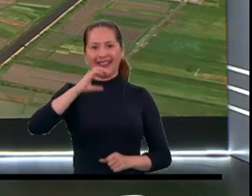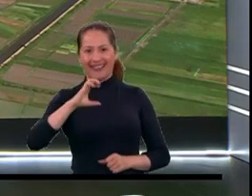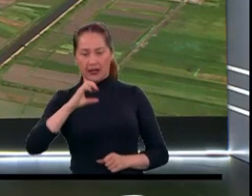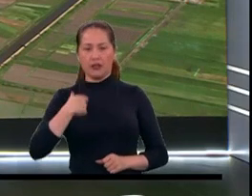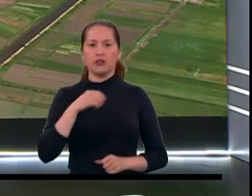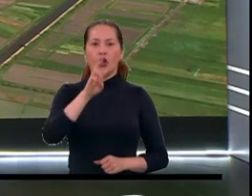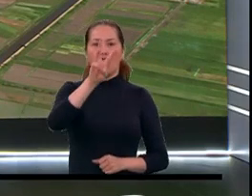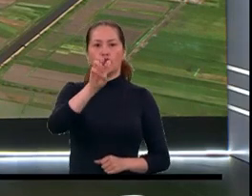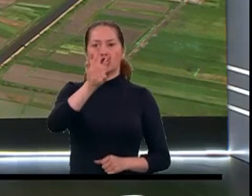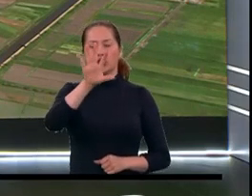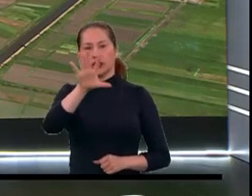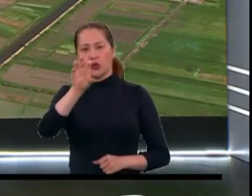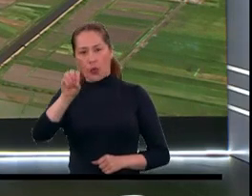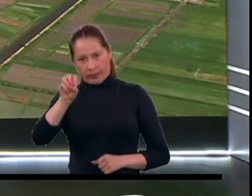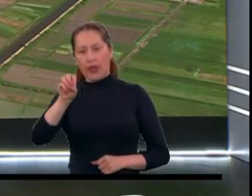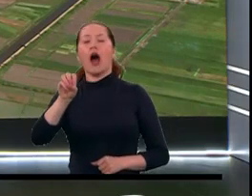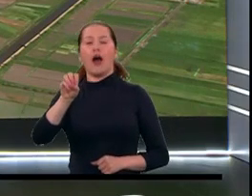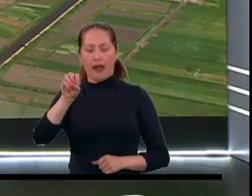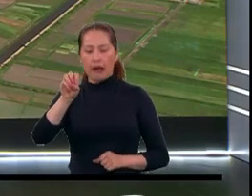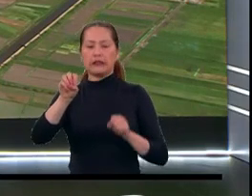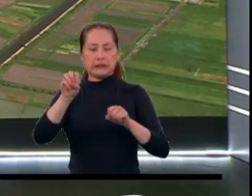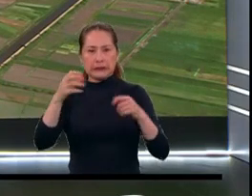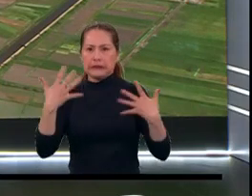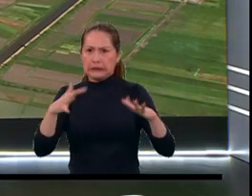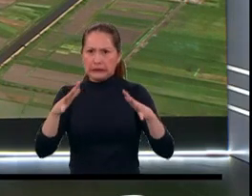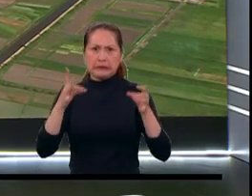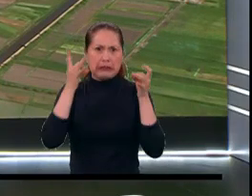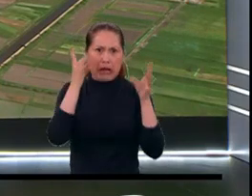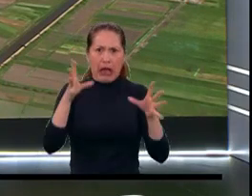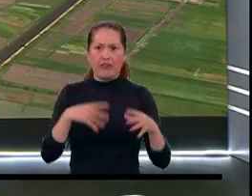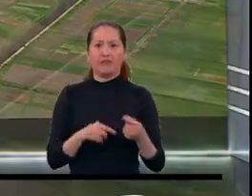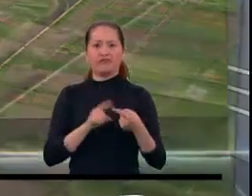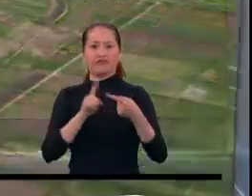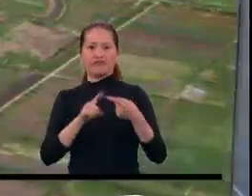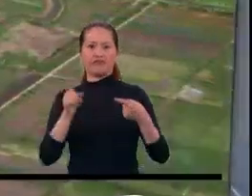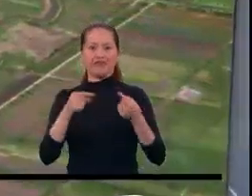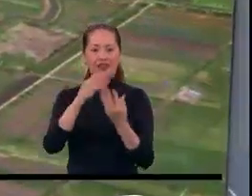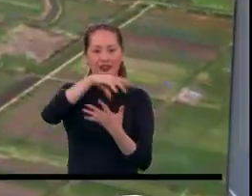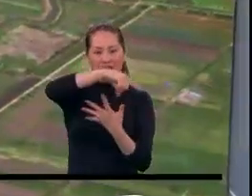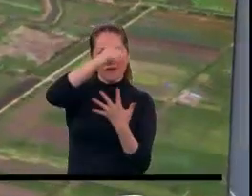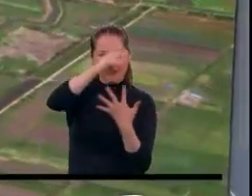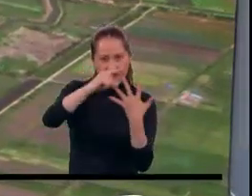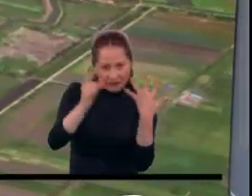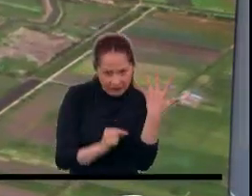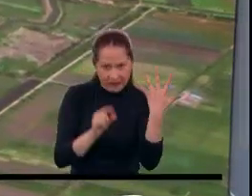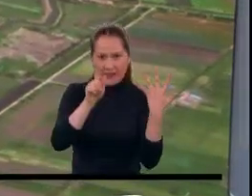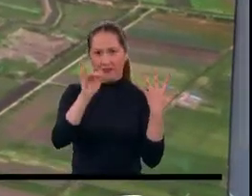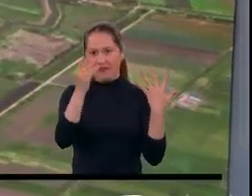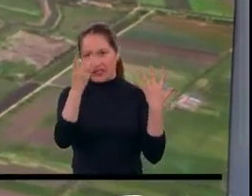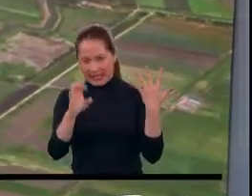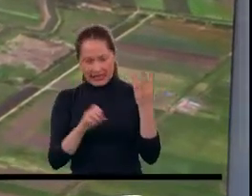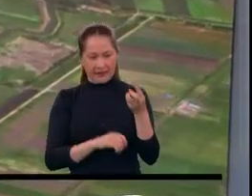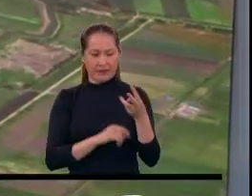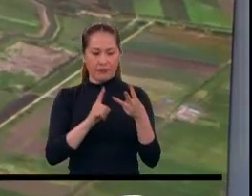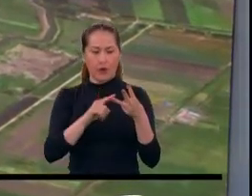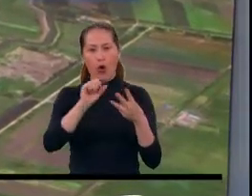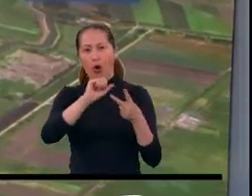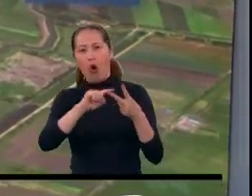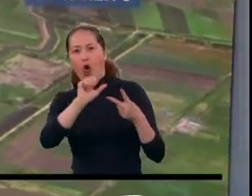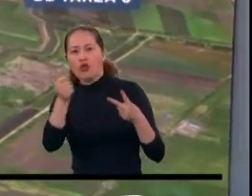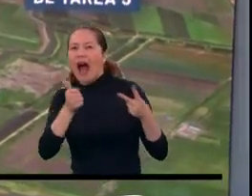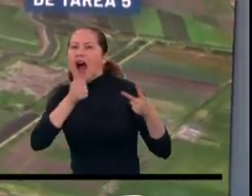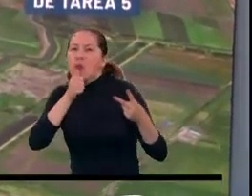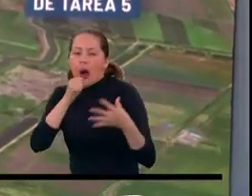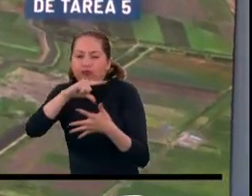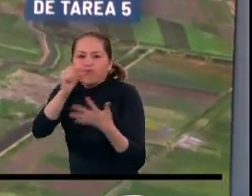¿Qué está afectando? Vegetación tipo fique, frailejones, cactus que se están perdiendo. En este momento, la